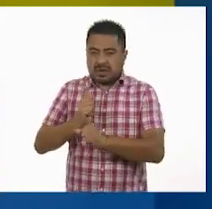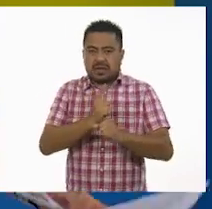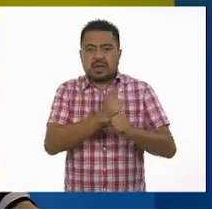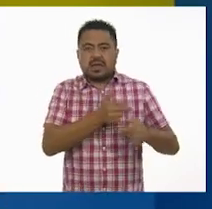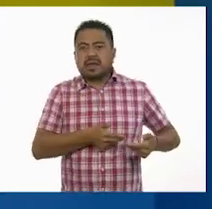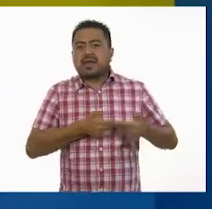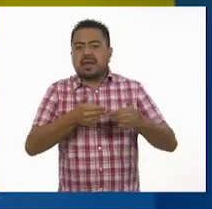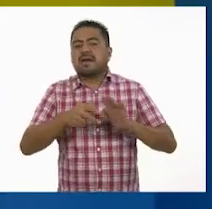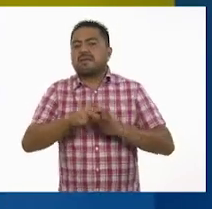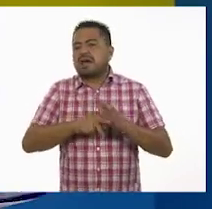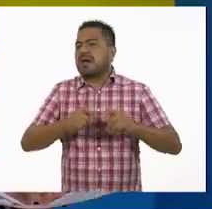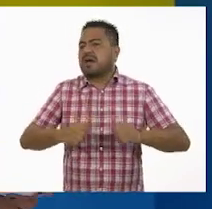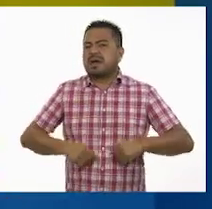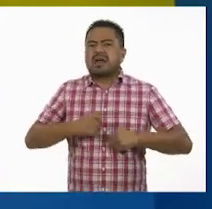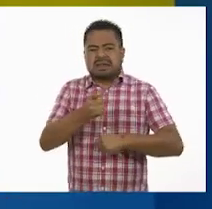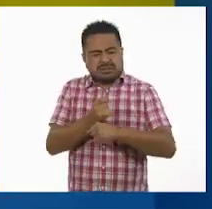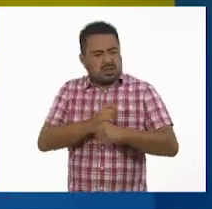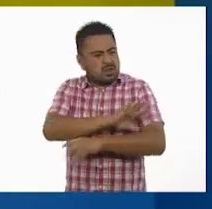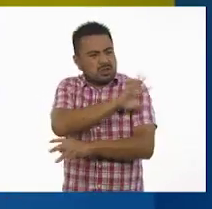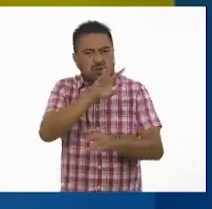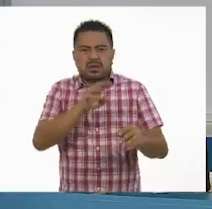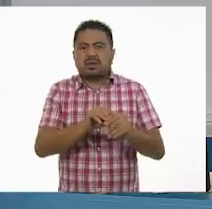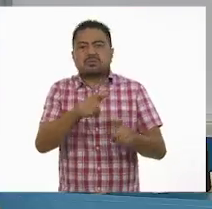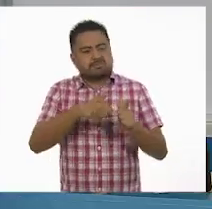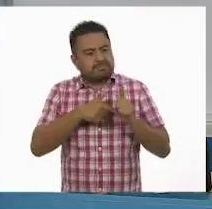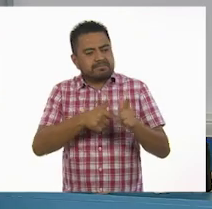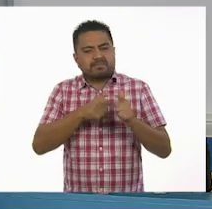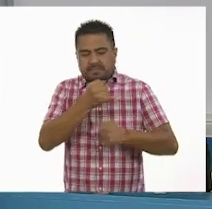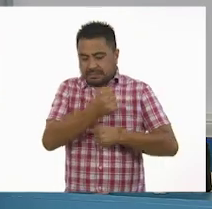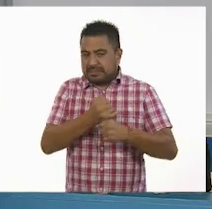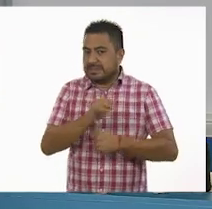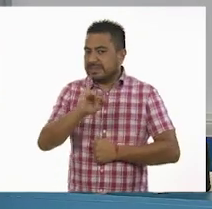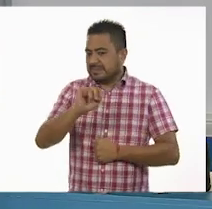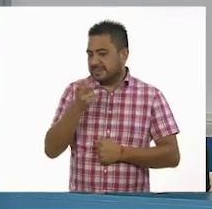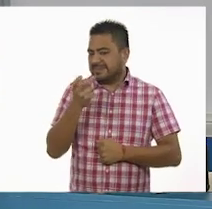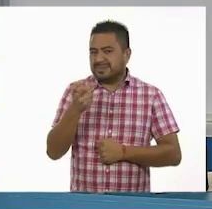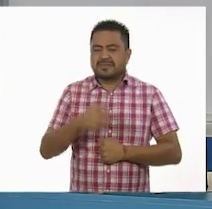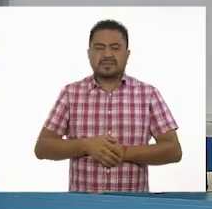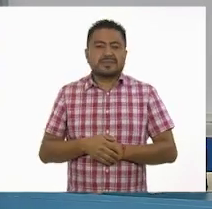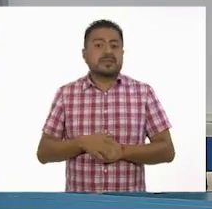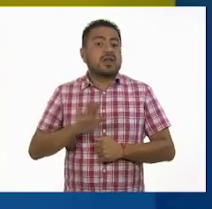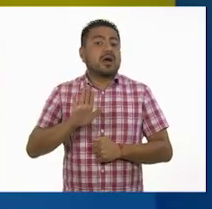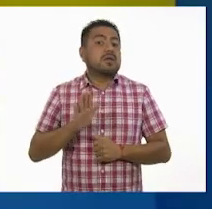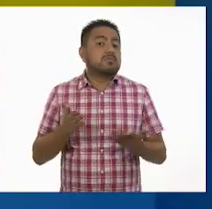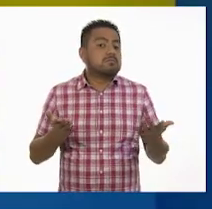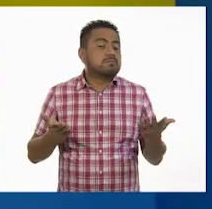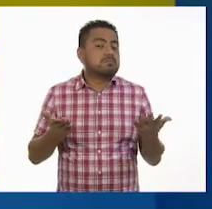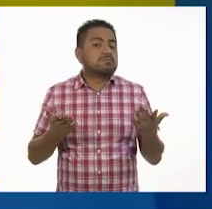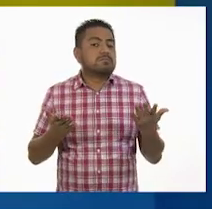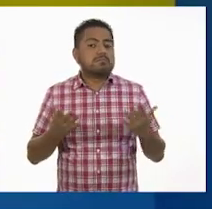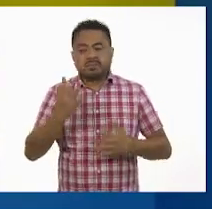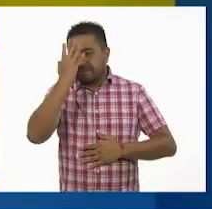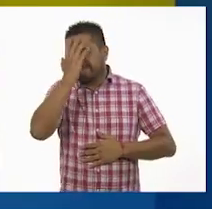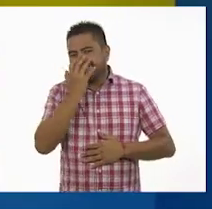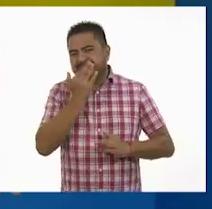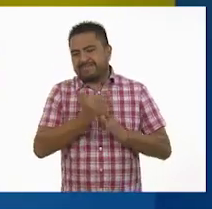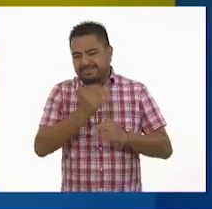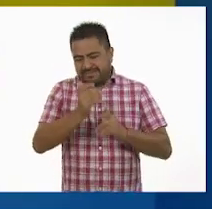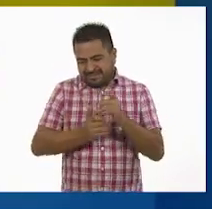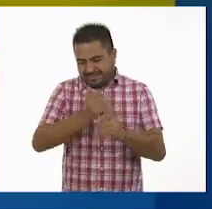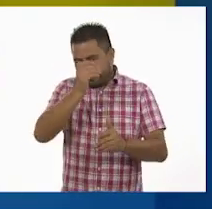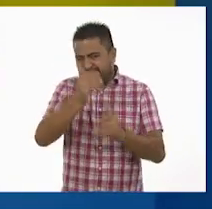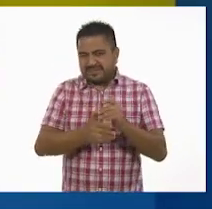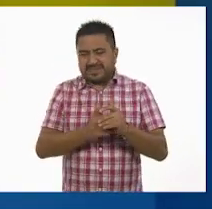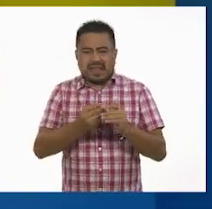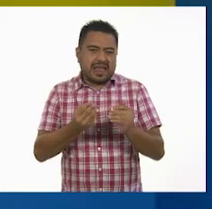general en su vida investiguen todo. Sí, sigan investigando. ¡Exacto! ¡Exacto! Pues qué tristeza que se haya acabado